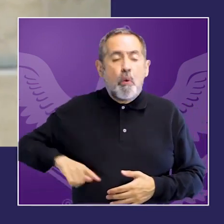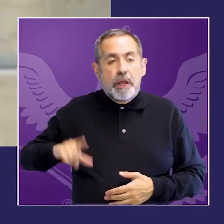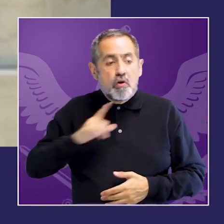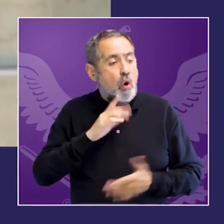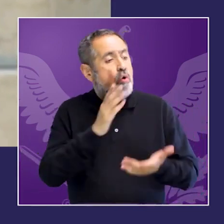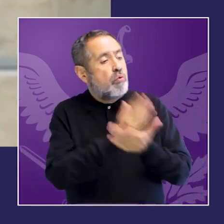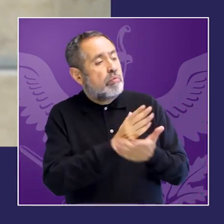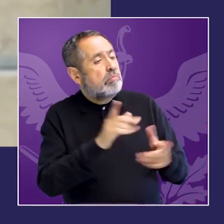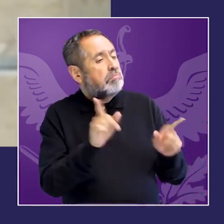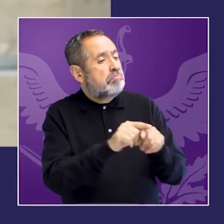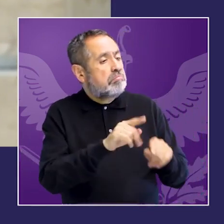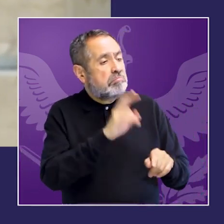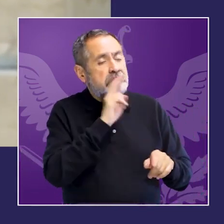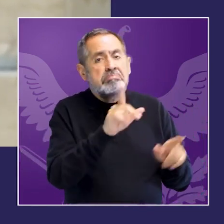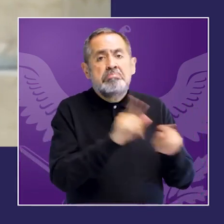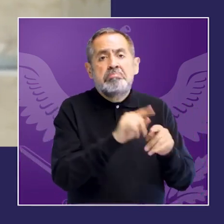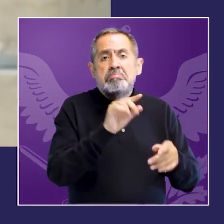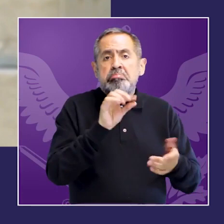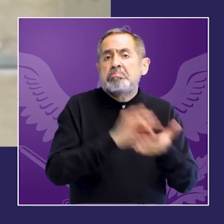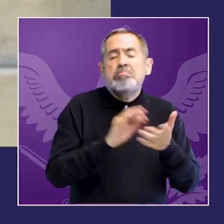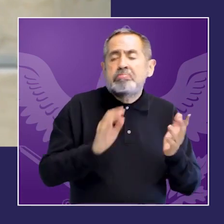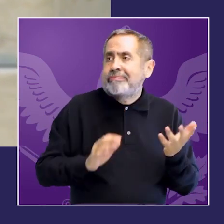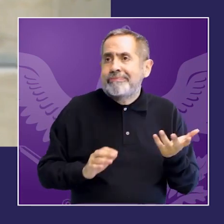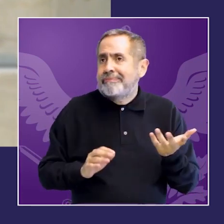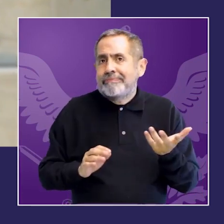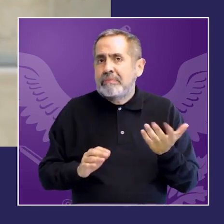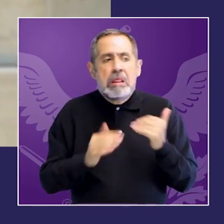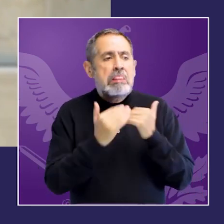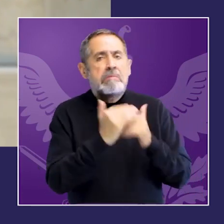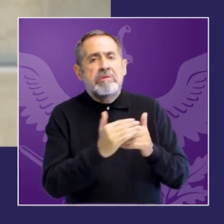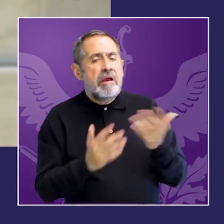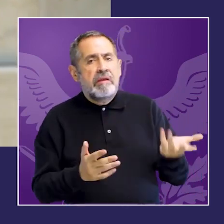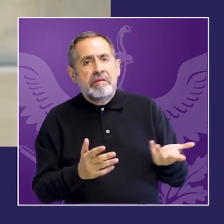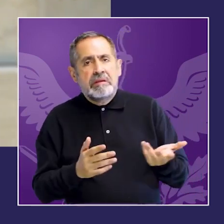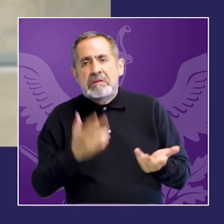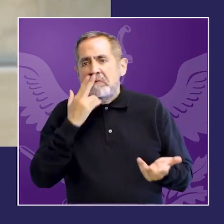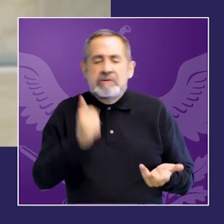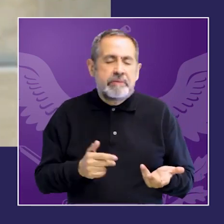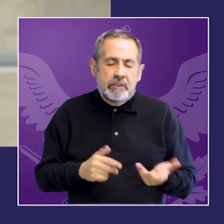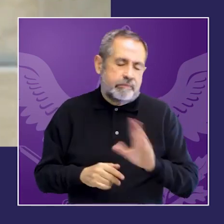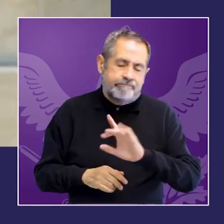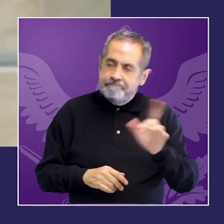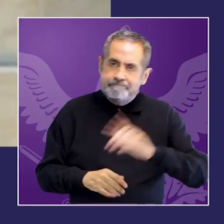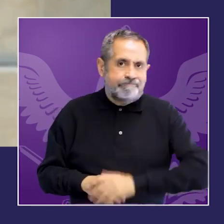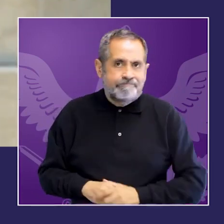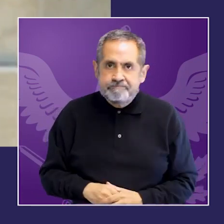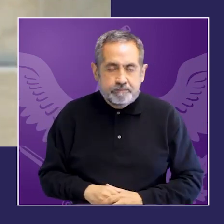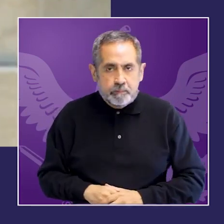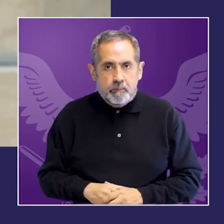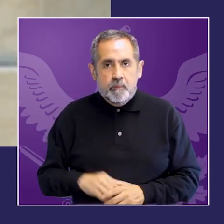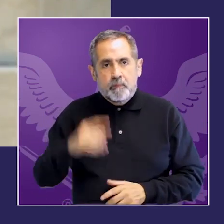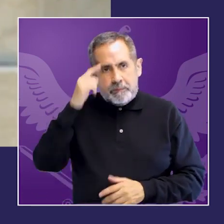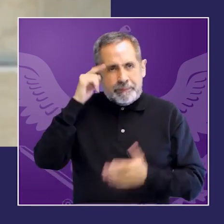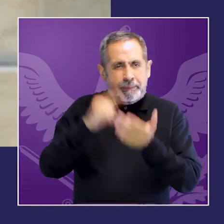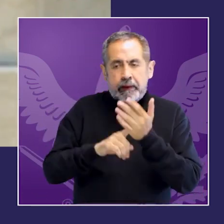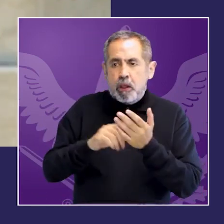respuesta que nos da el Estado es la persecución penal es una respuesta totalmente limitada e ineficiente